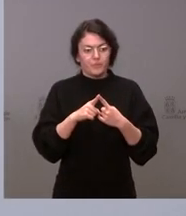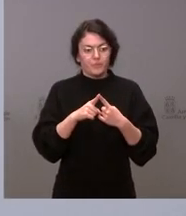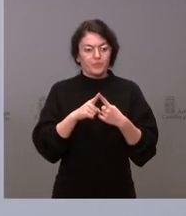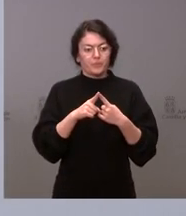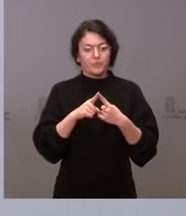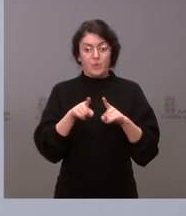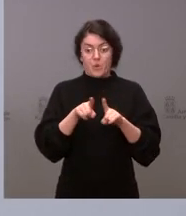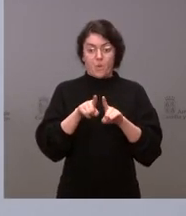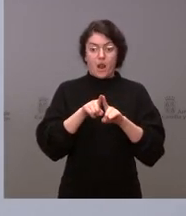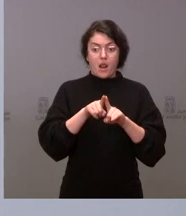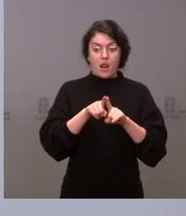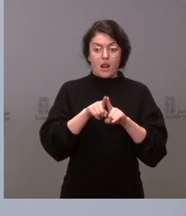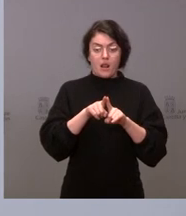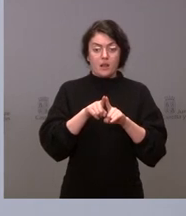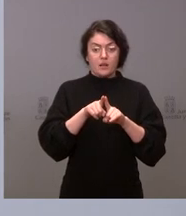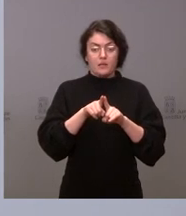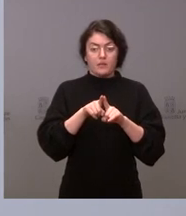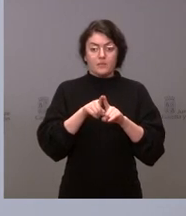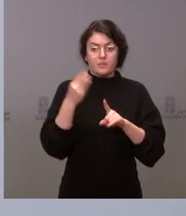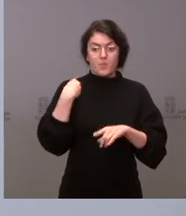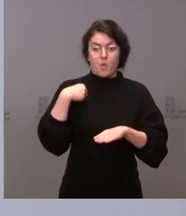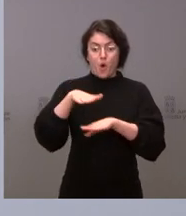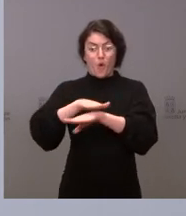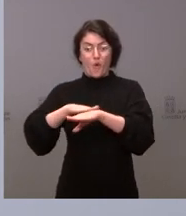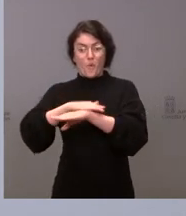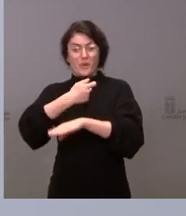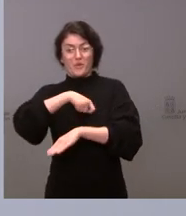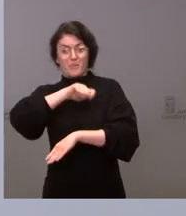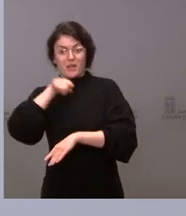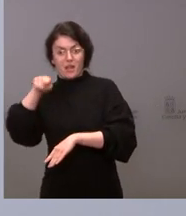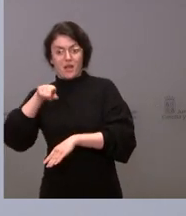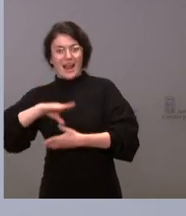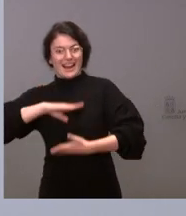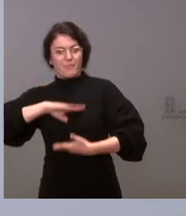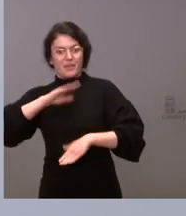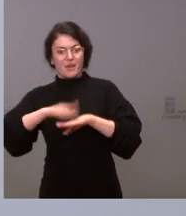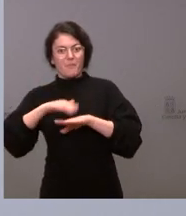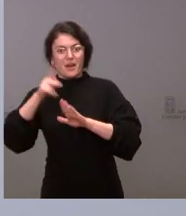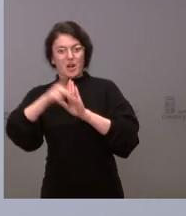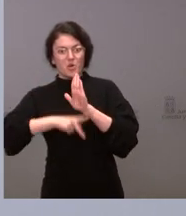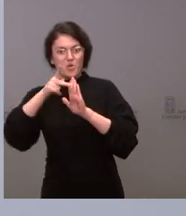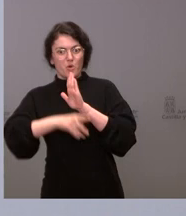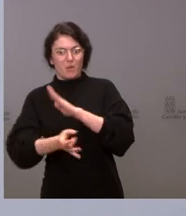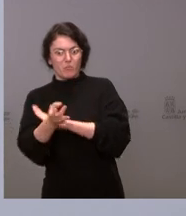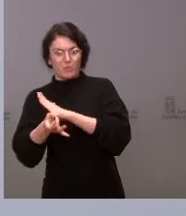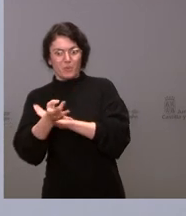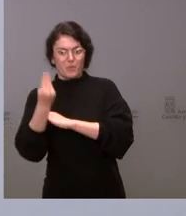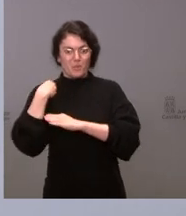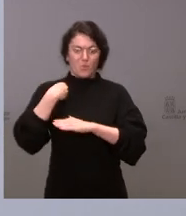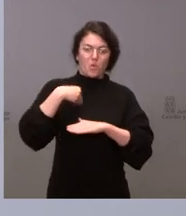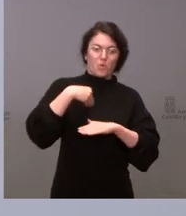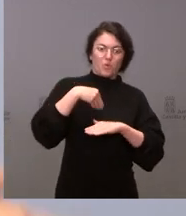la capacidad normativa que tiene el Gobierno de España y la capacidad normativa que tienen los gobiernos